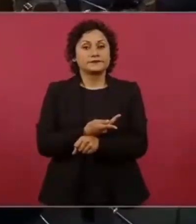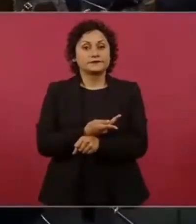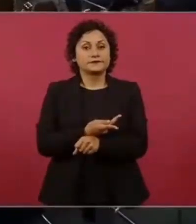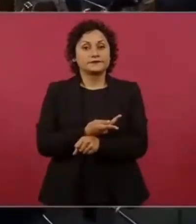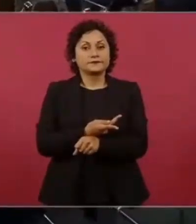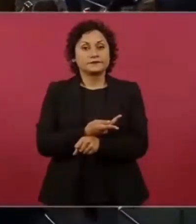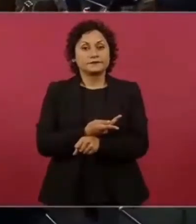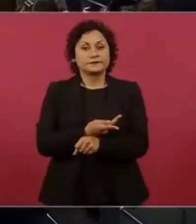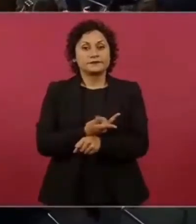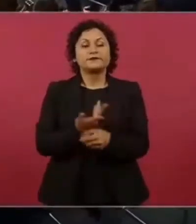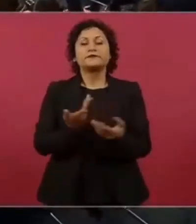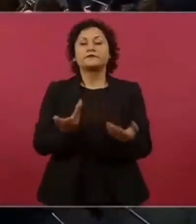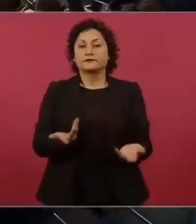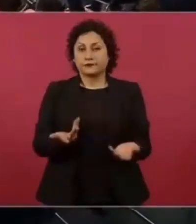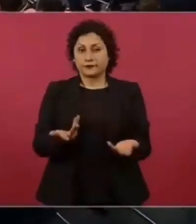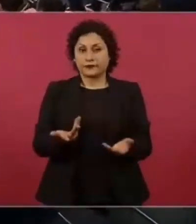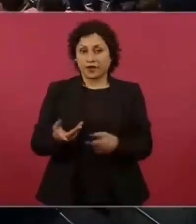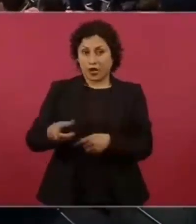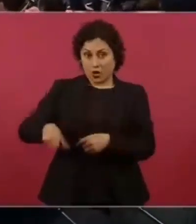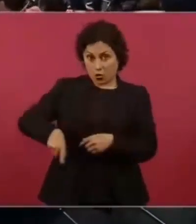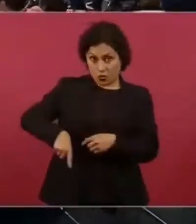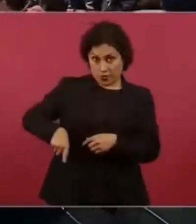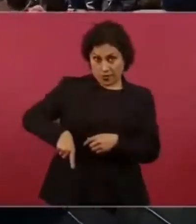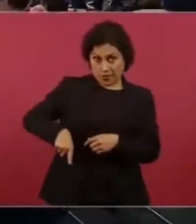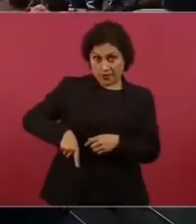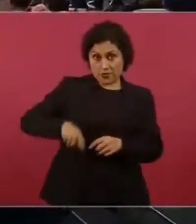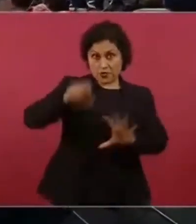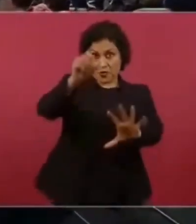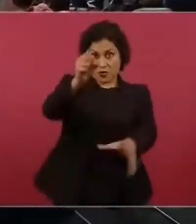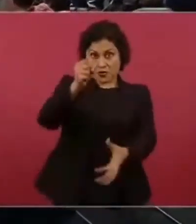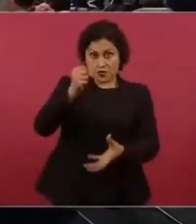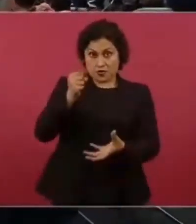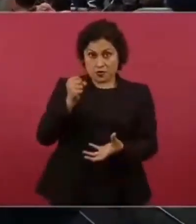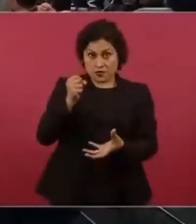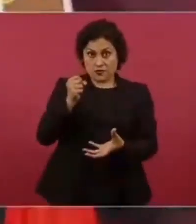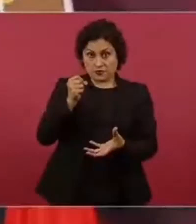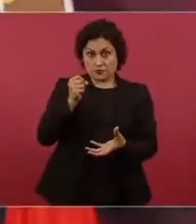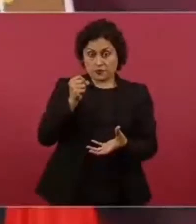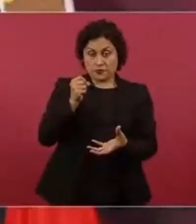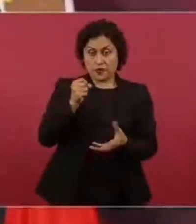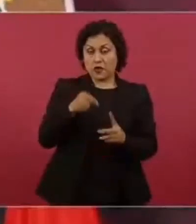el gobierno del presupuesto en seguros.